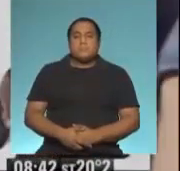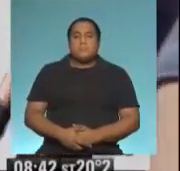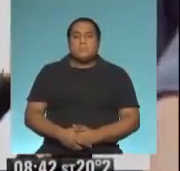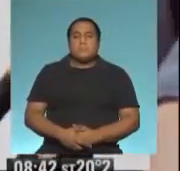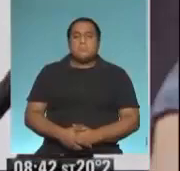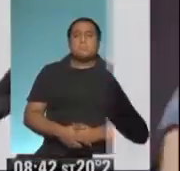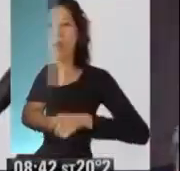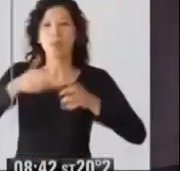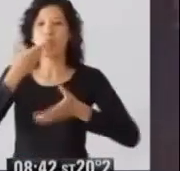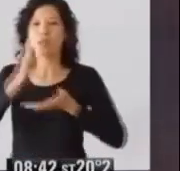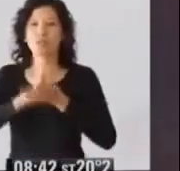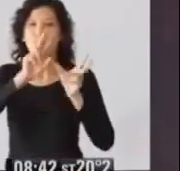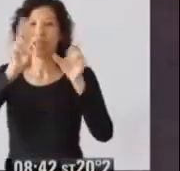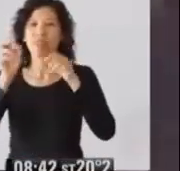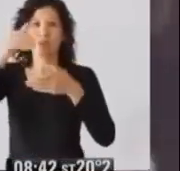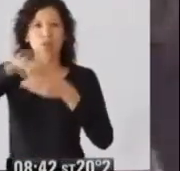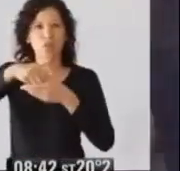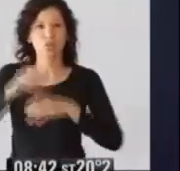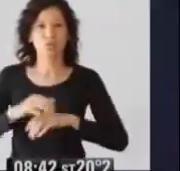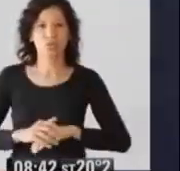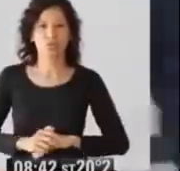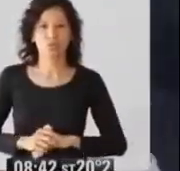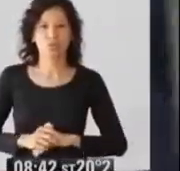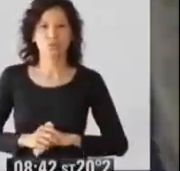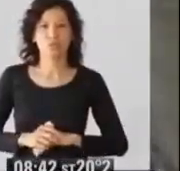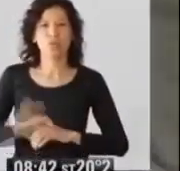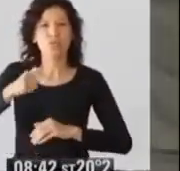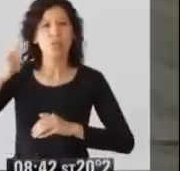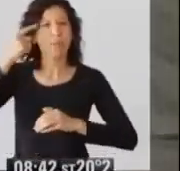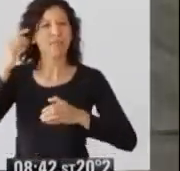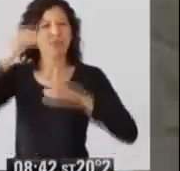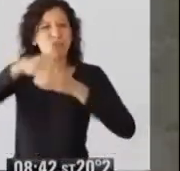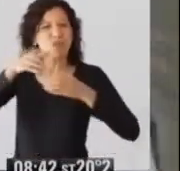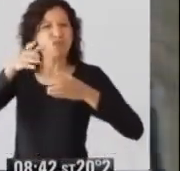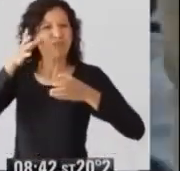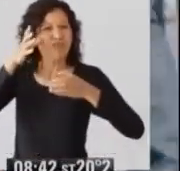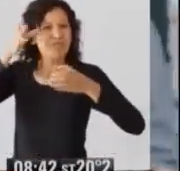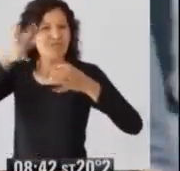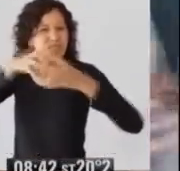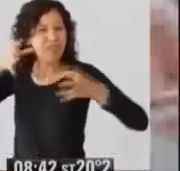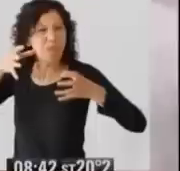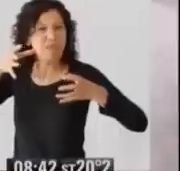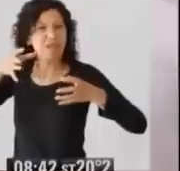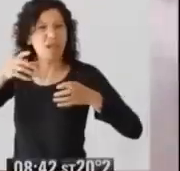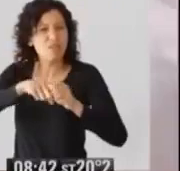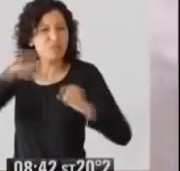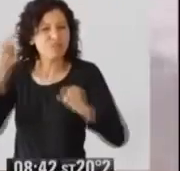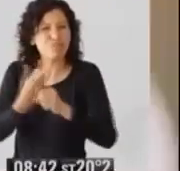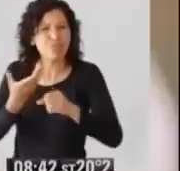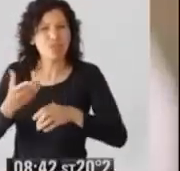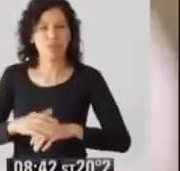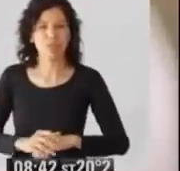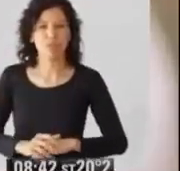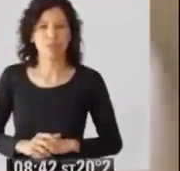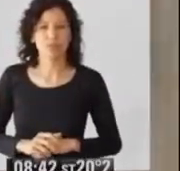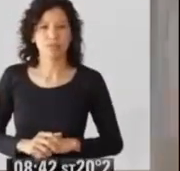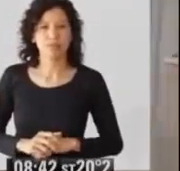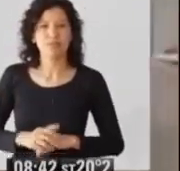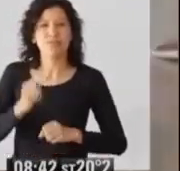Escuchamos hablar de inclusión y pensamos en algo enorme, inabarcable,